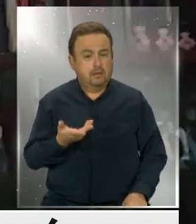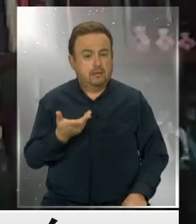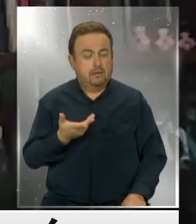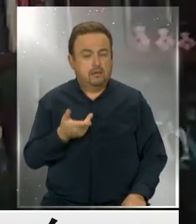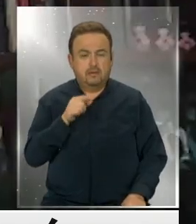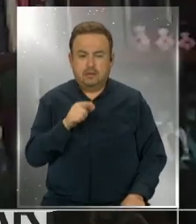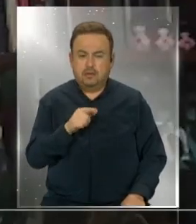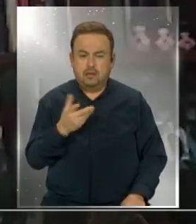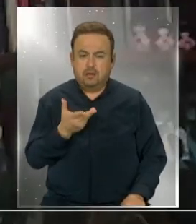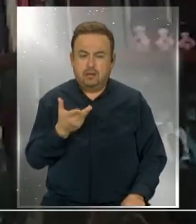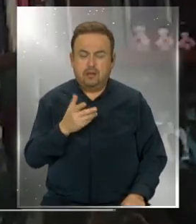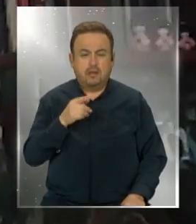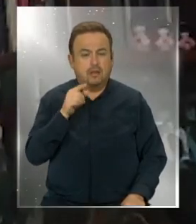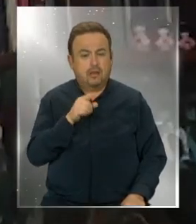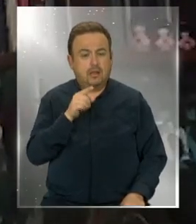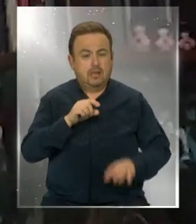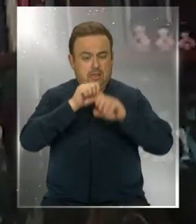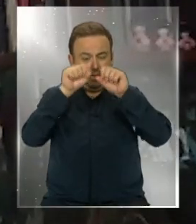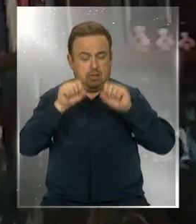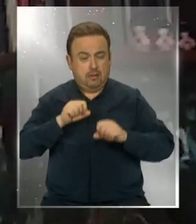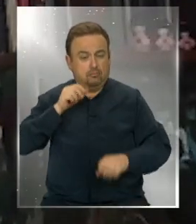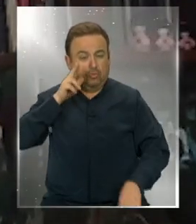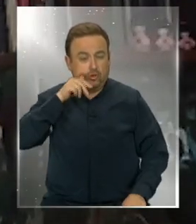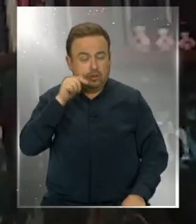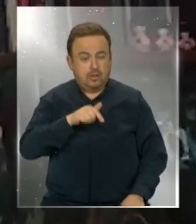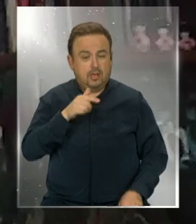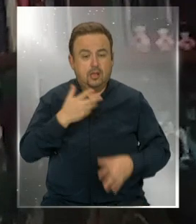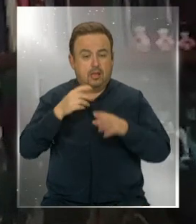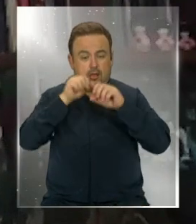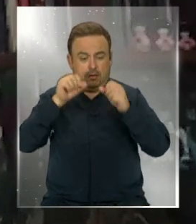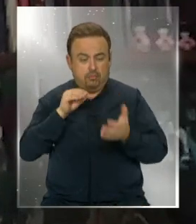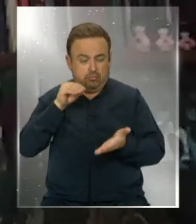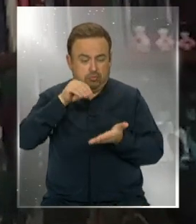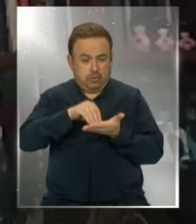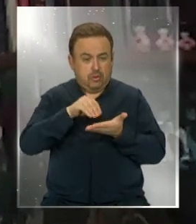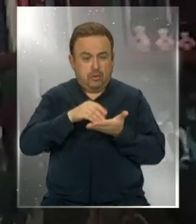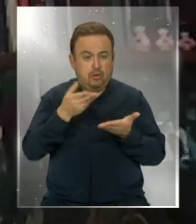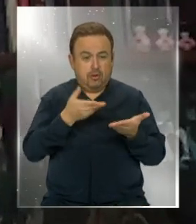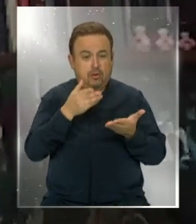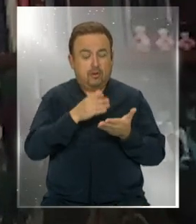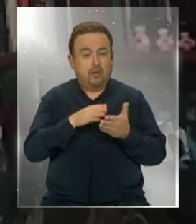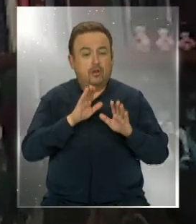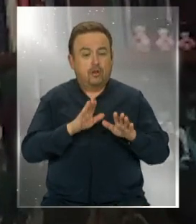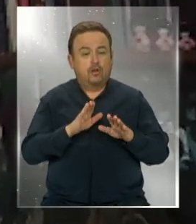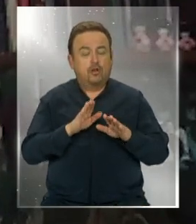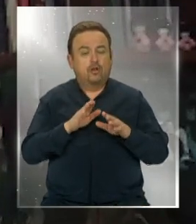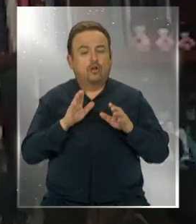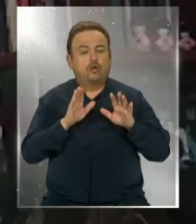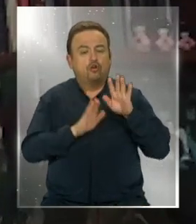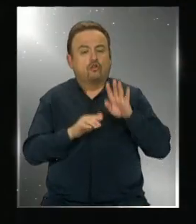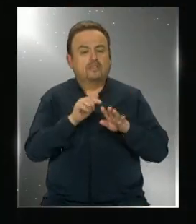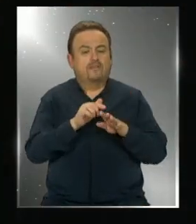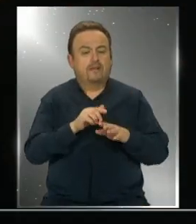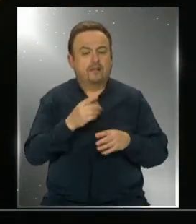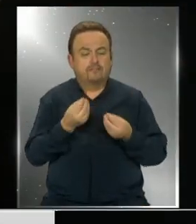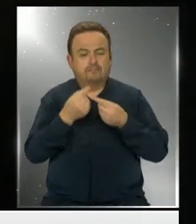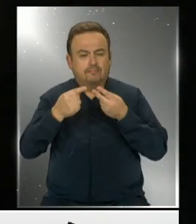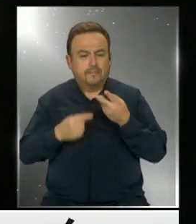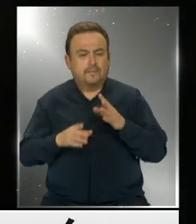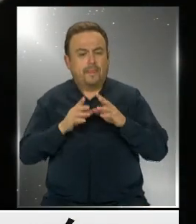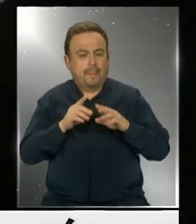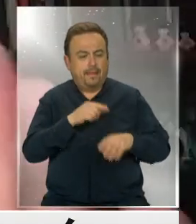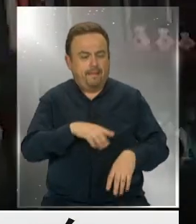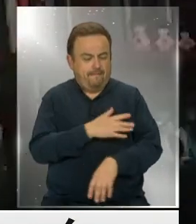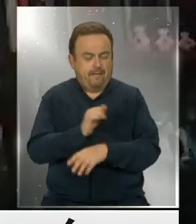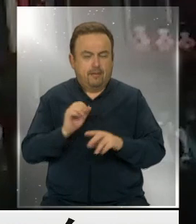busca precisamente el sistema notarial y el sistema registral, como en el caso de los conservadores de Raíces, es salvar la